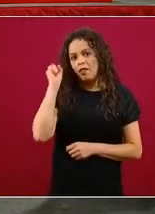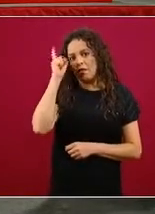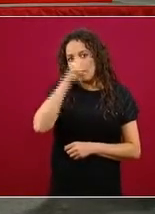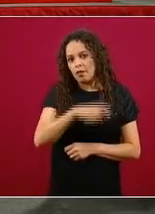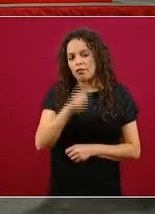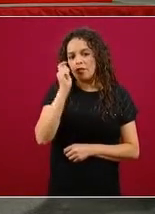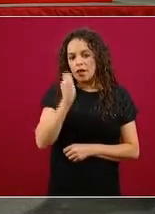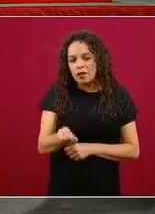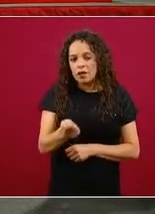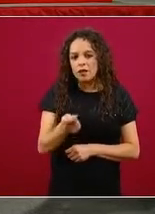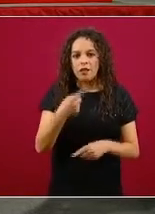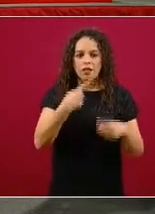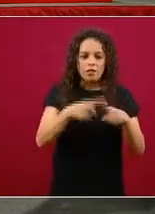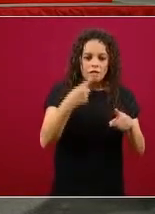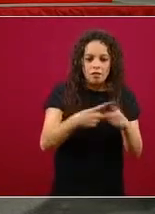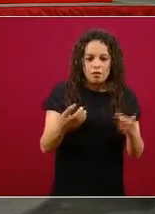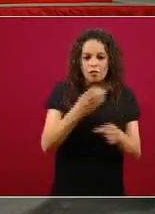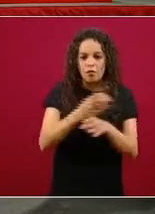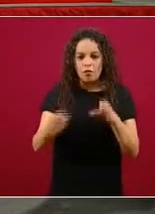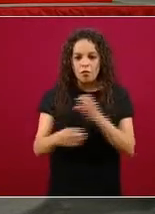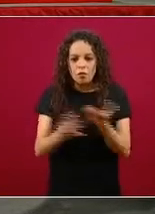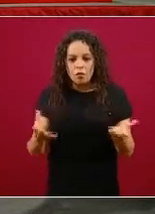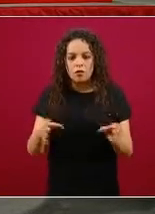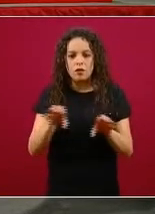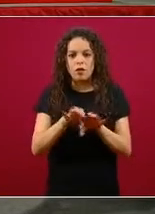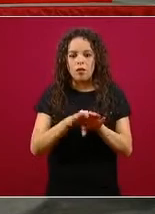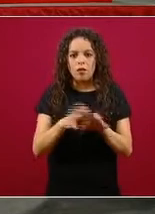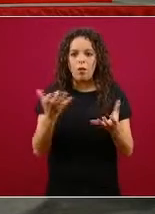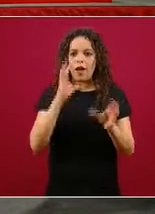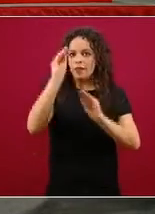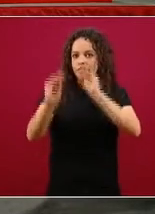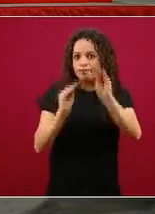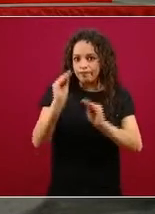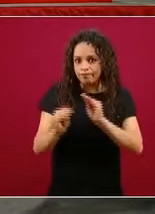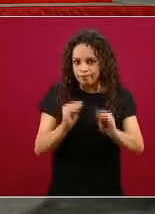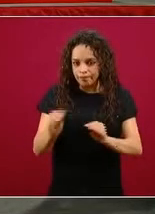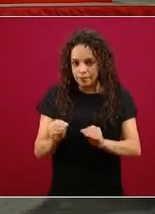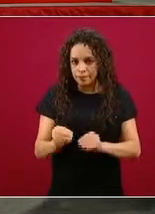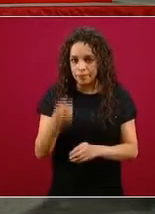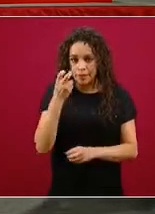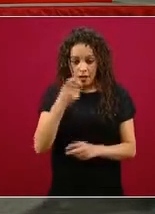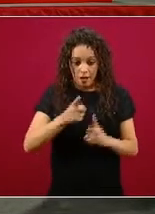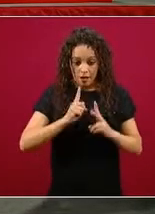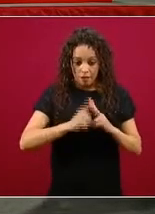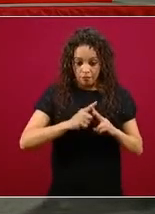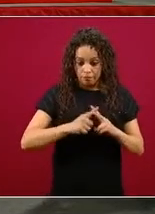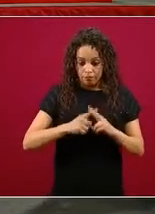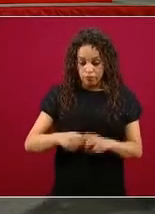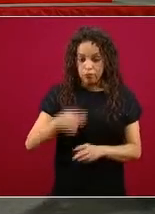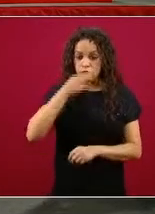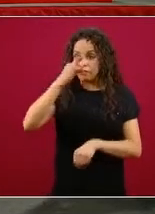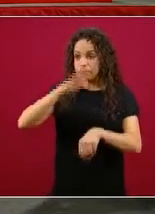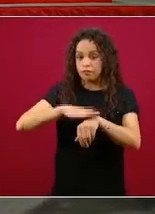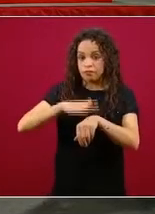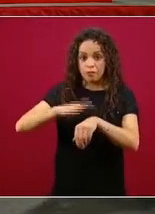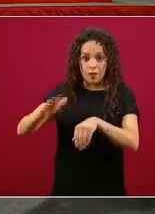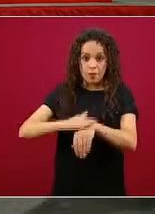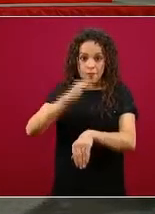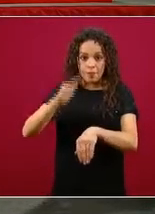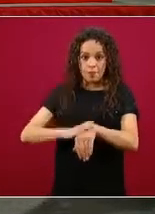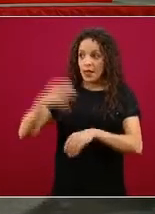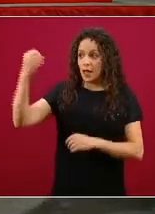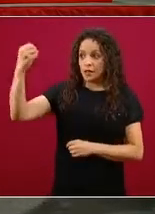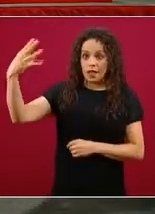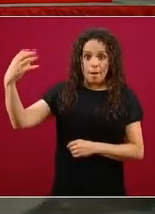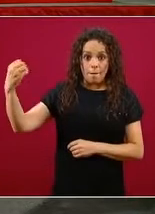policausales hay múltiples causas múltiples dinámicas y los indicadores de semáforo que se acaban de ser presentados ya los